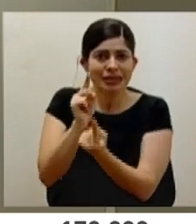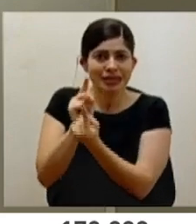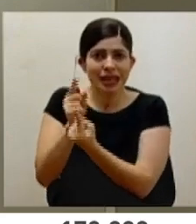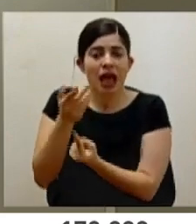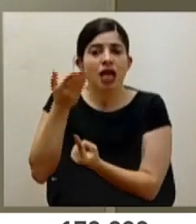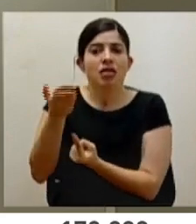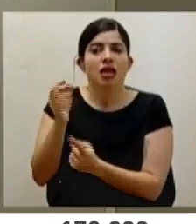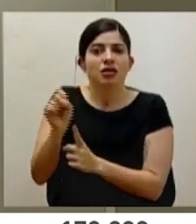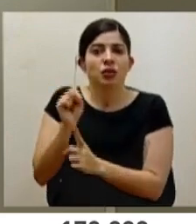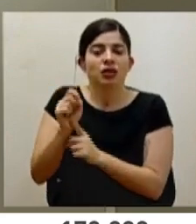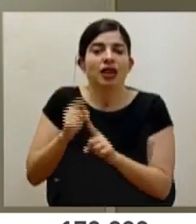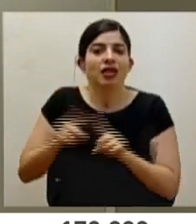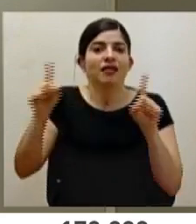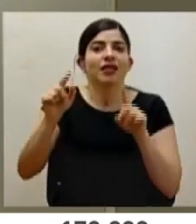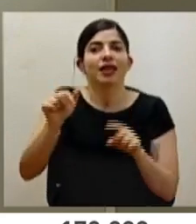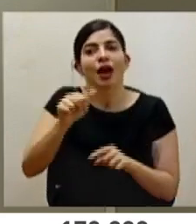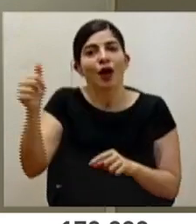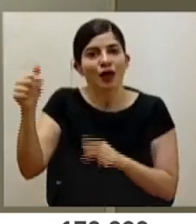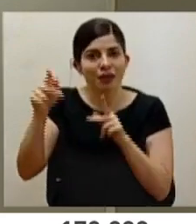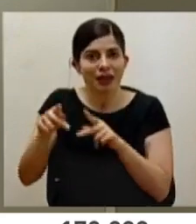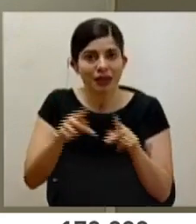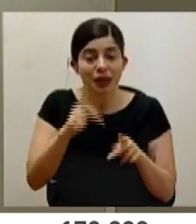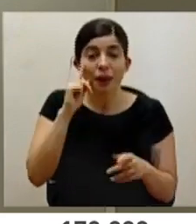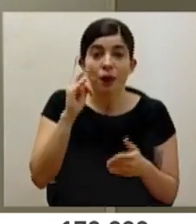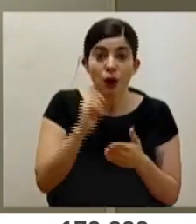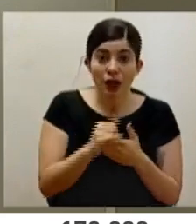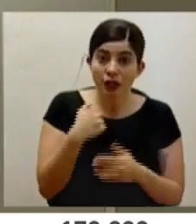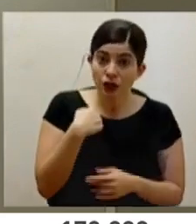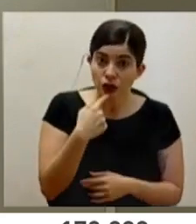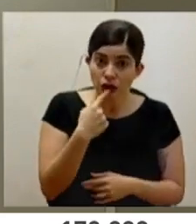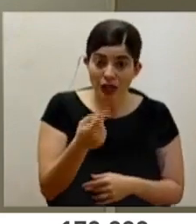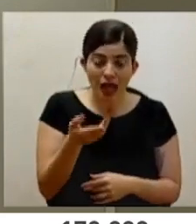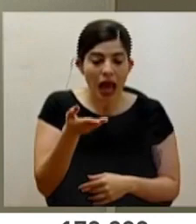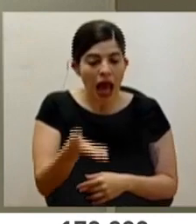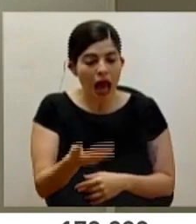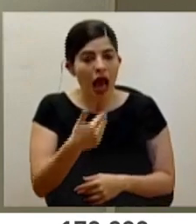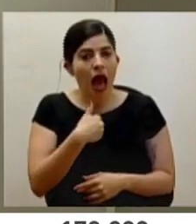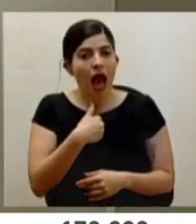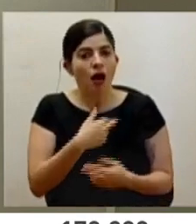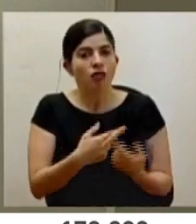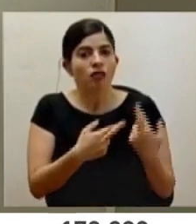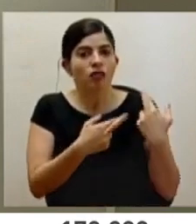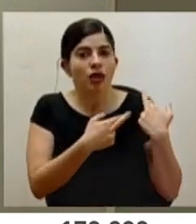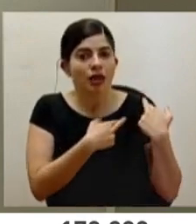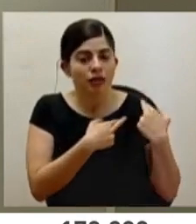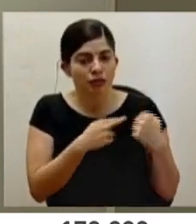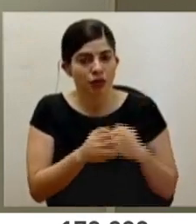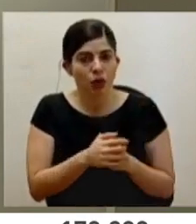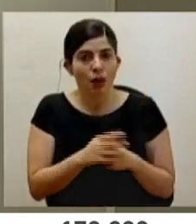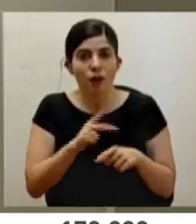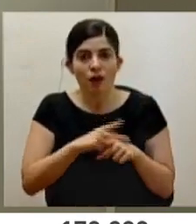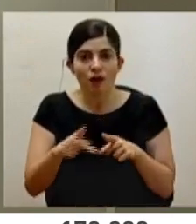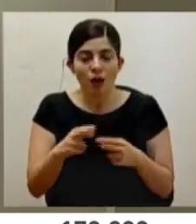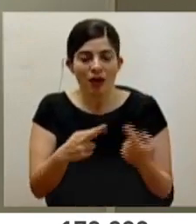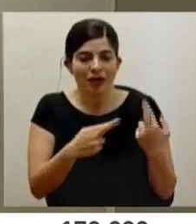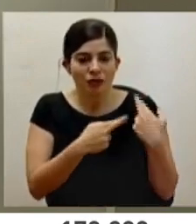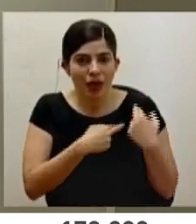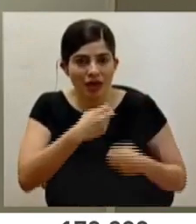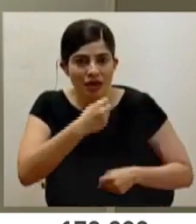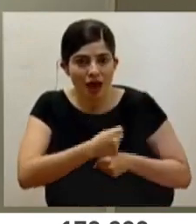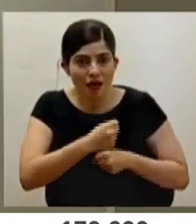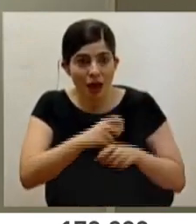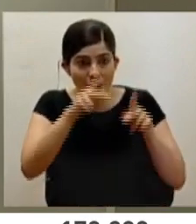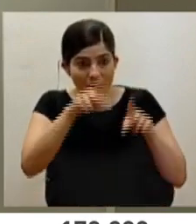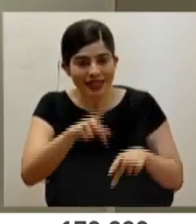situación muy diferente al resto de la población. Entonces, por eso es que yo indicaba, aquí hay un deber profesional, un deber ético, un deber laboral, de que ese